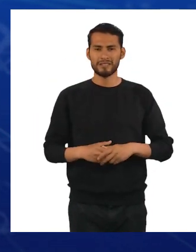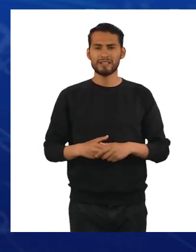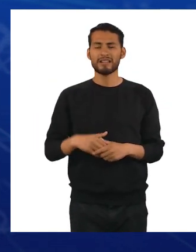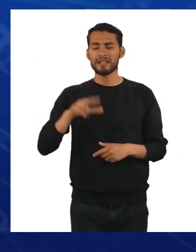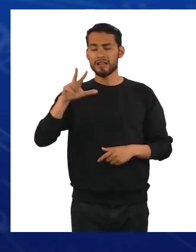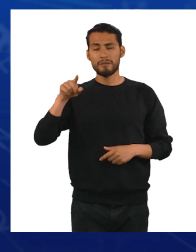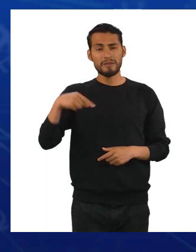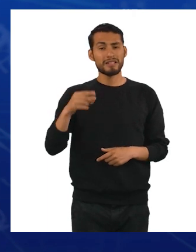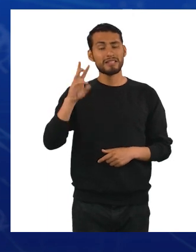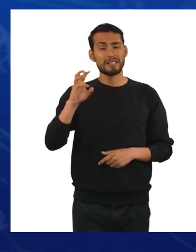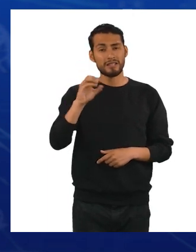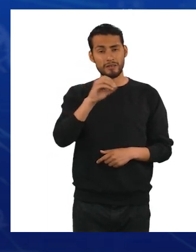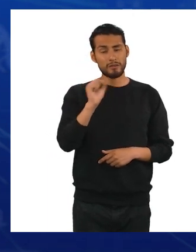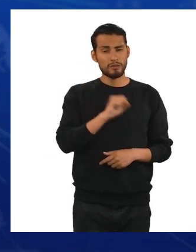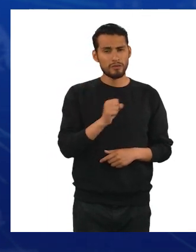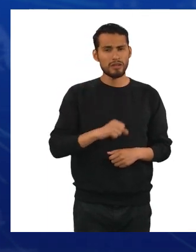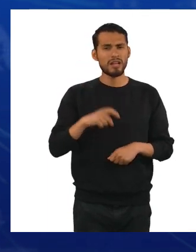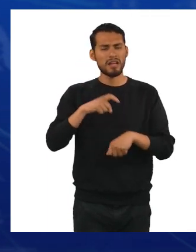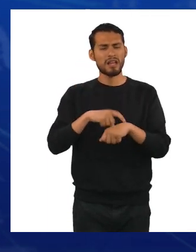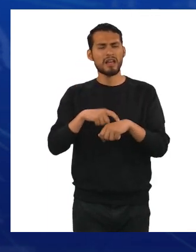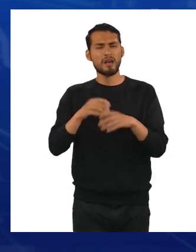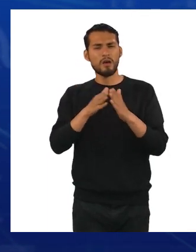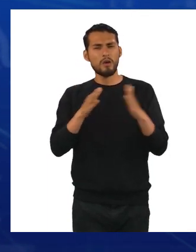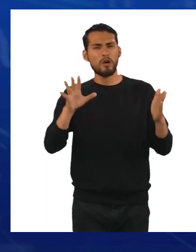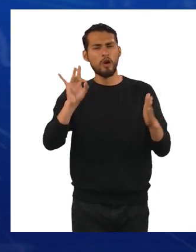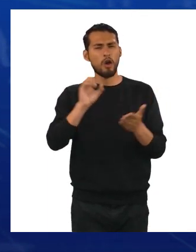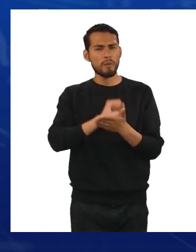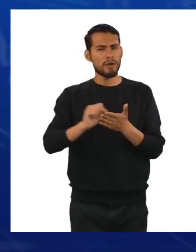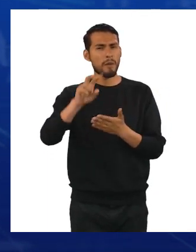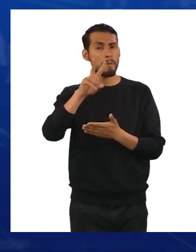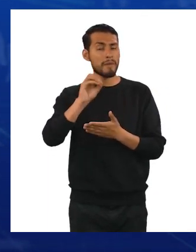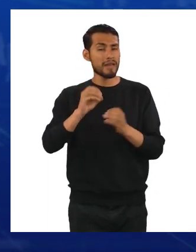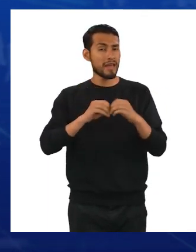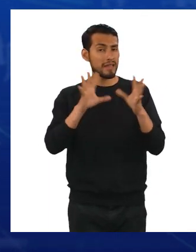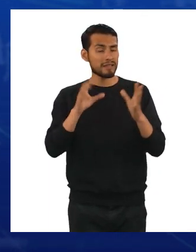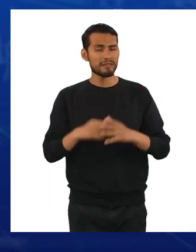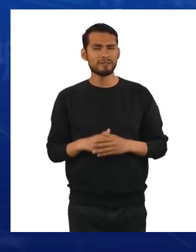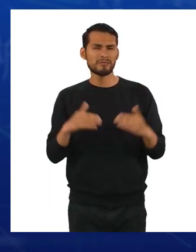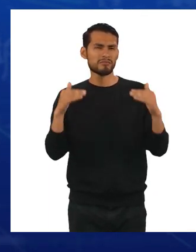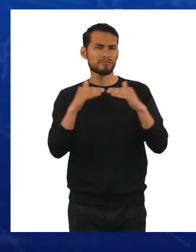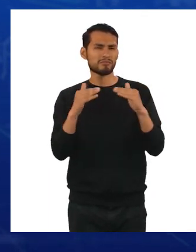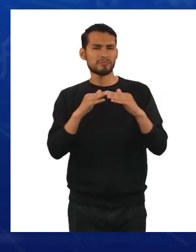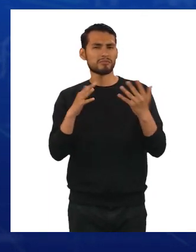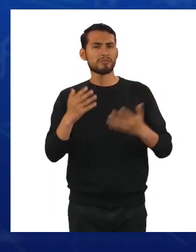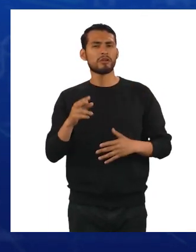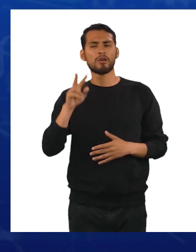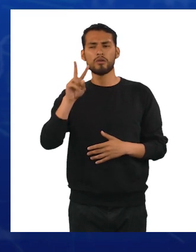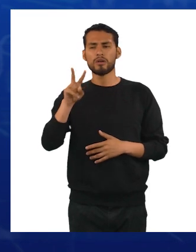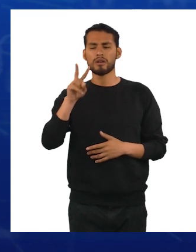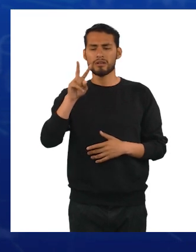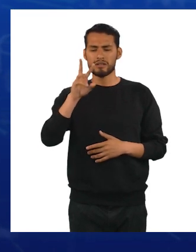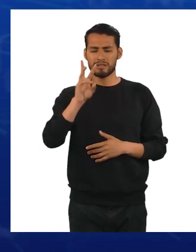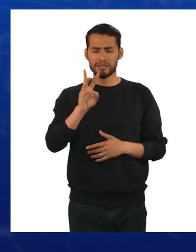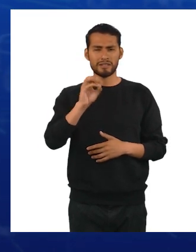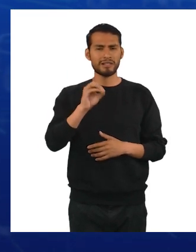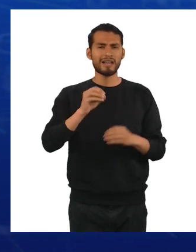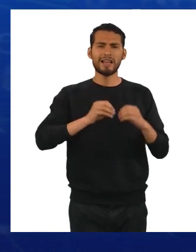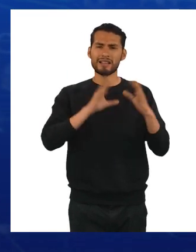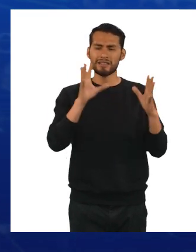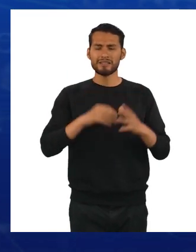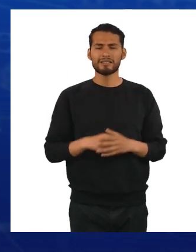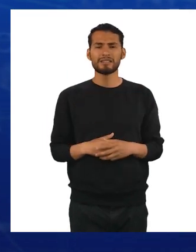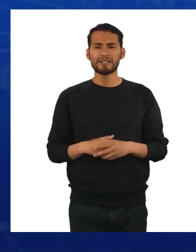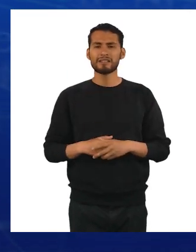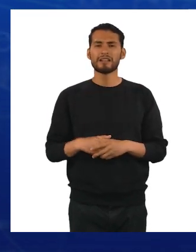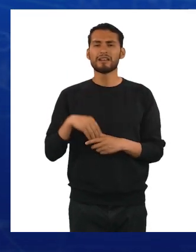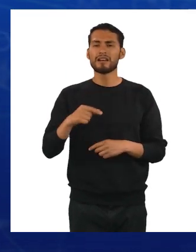.600 soles, un tiempo de 8 meses y 20 días, que es equivalente a 260 días. Una